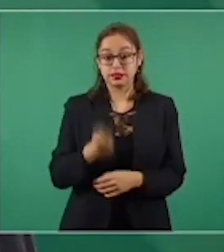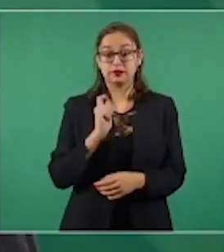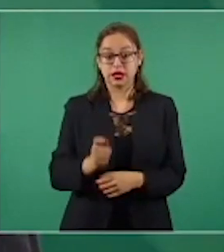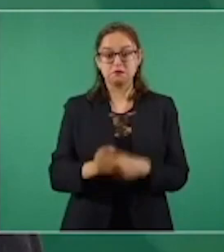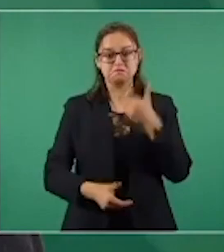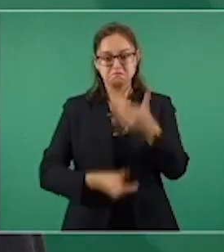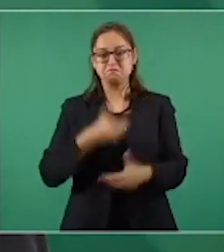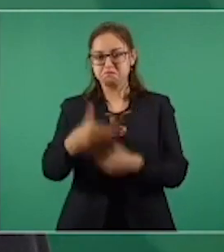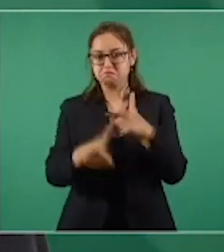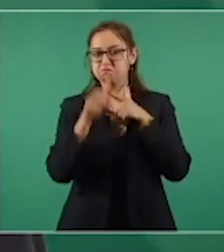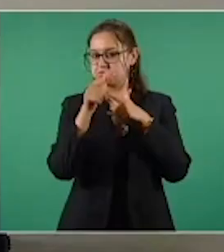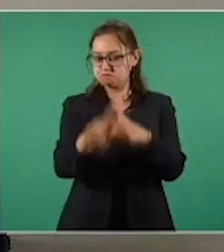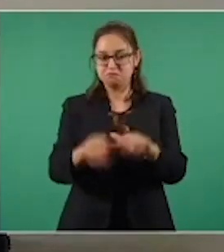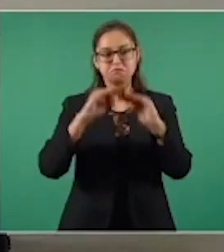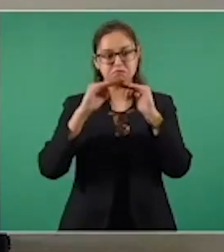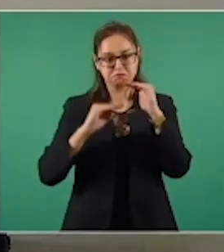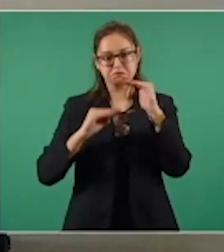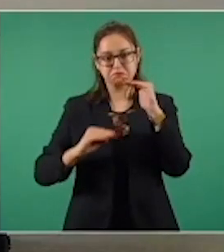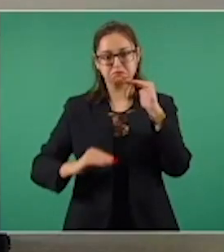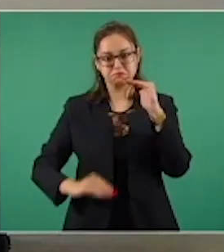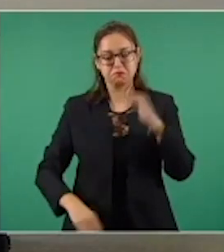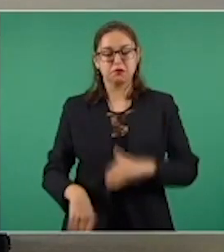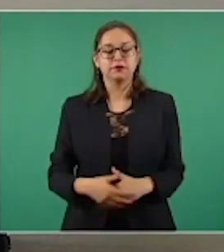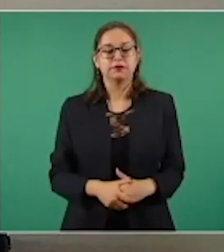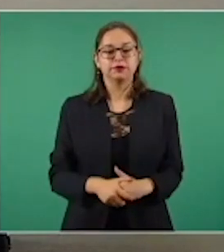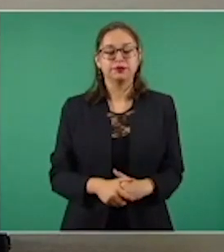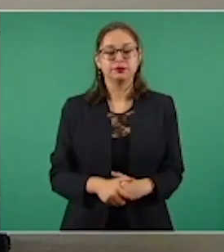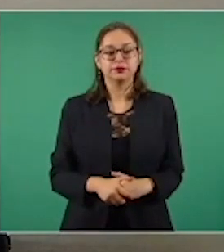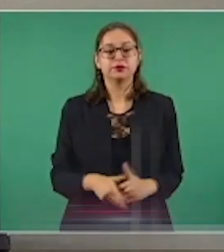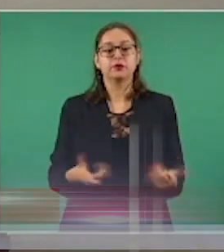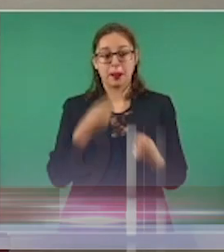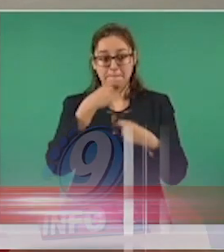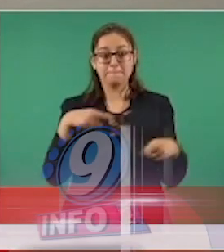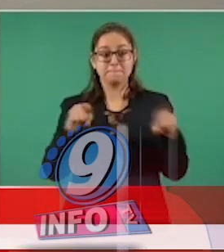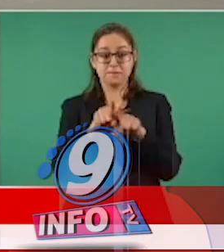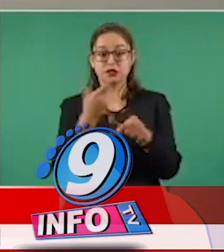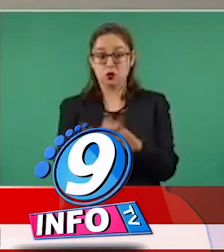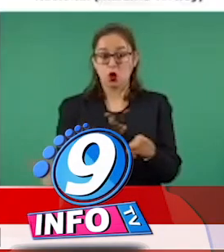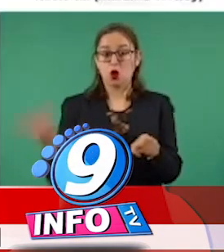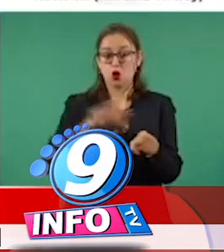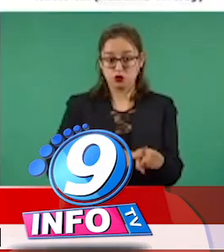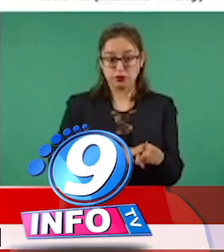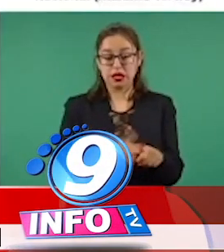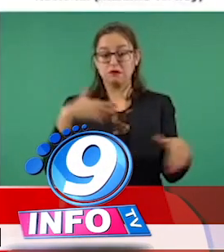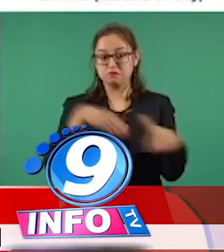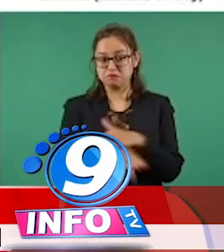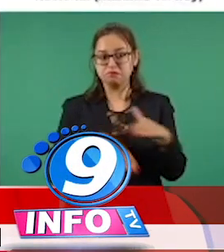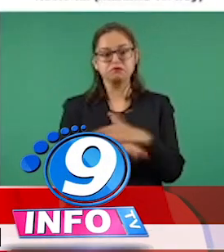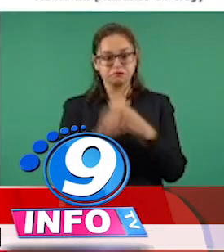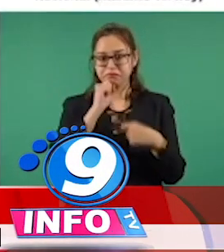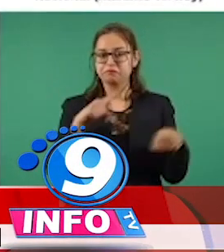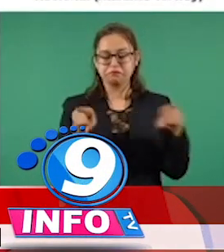continúe. También vemos en la siguiente imagen que la hospitalización va reduciendo, ya tiene una tendencia clara la reducción,